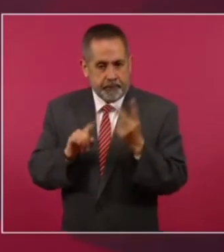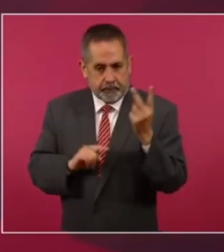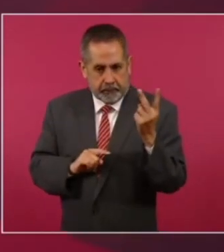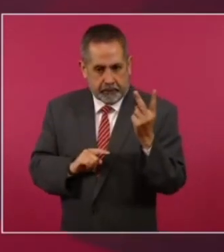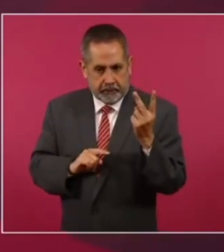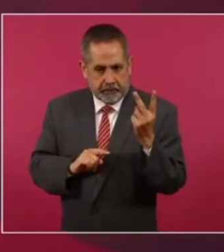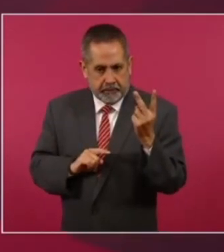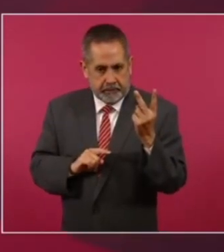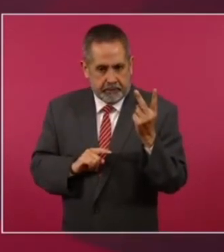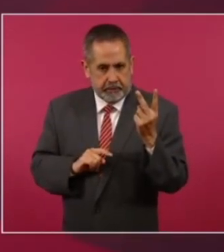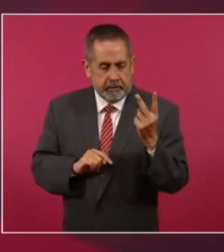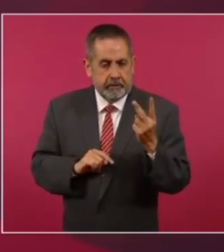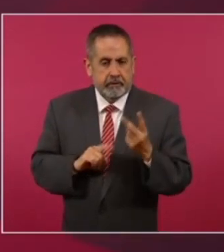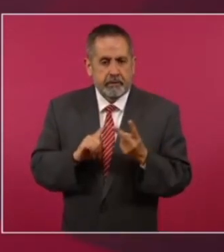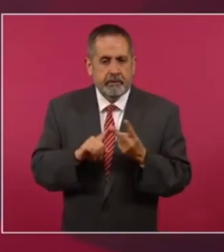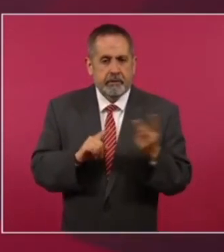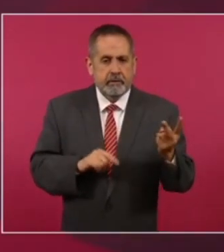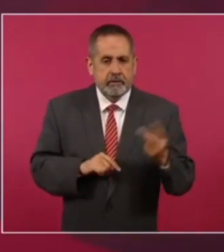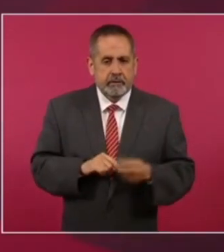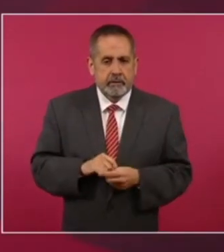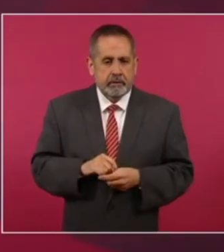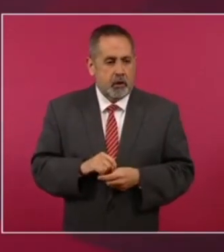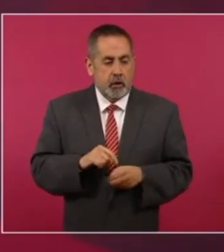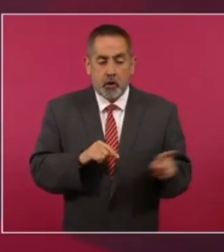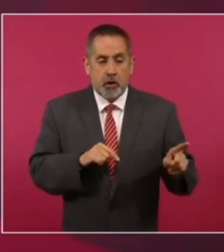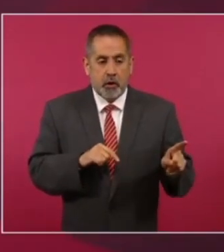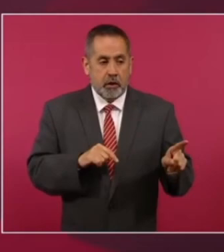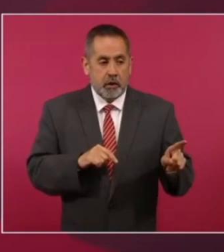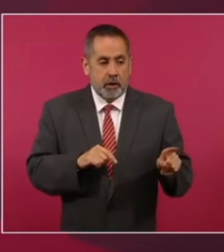es que no es inocente